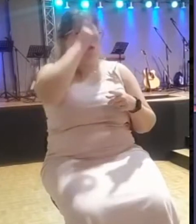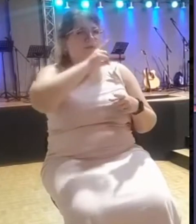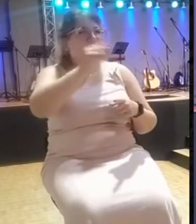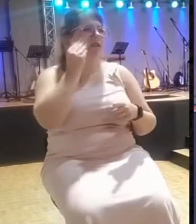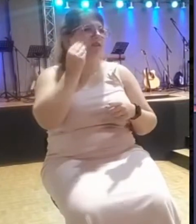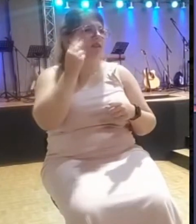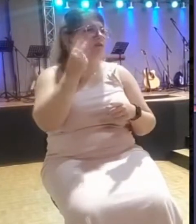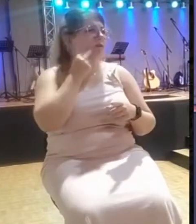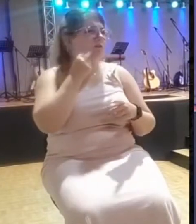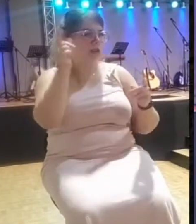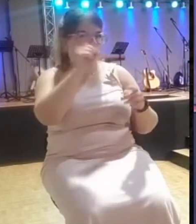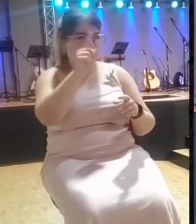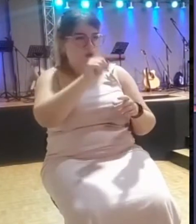Baal?